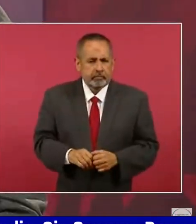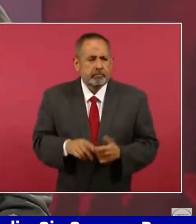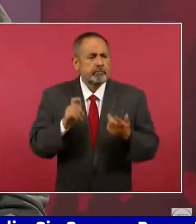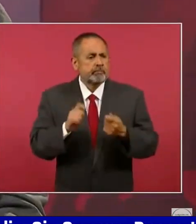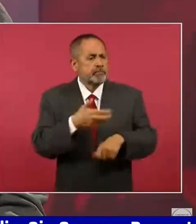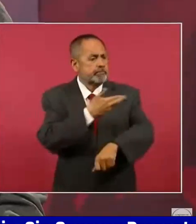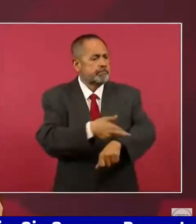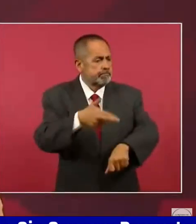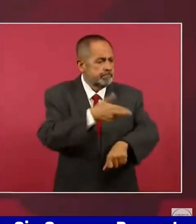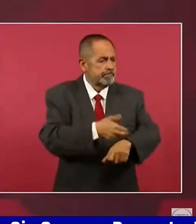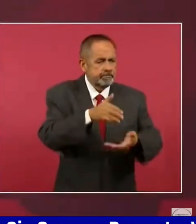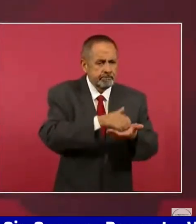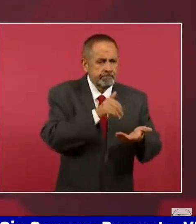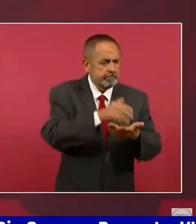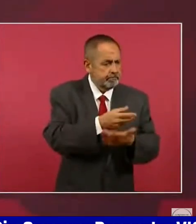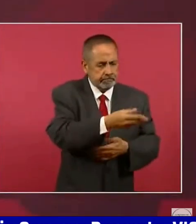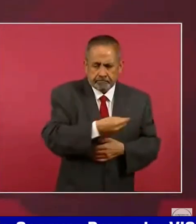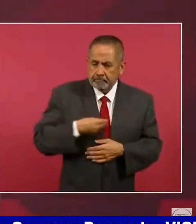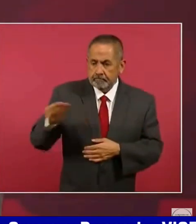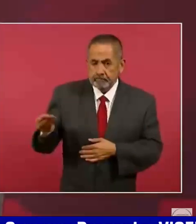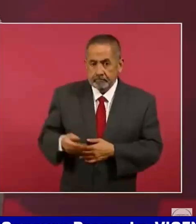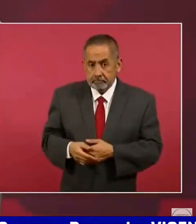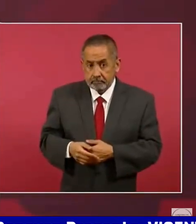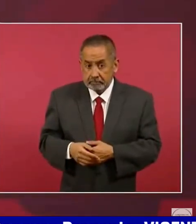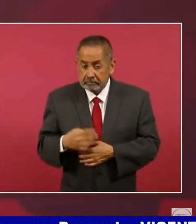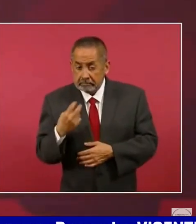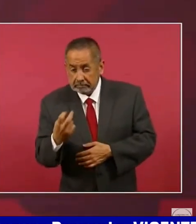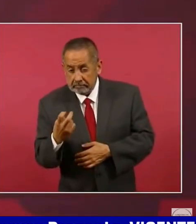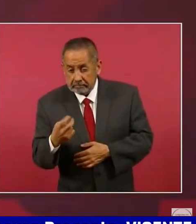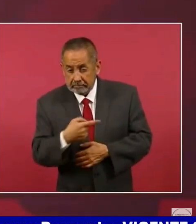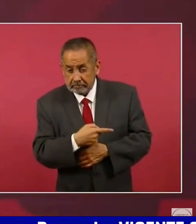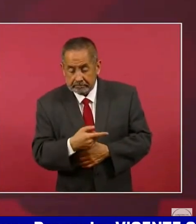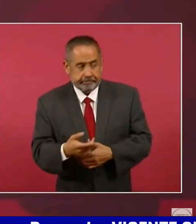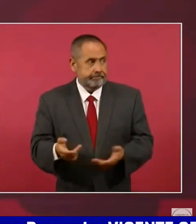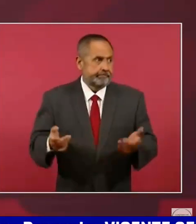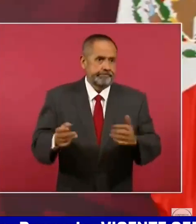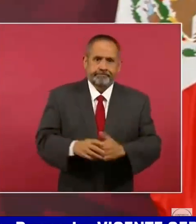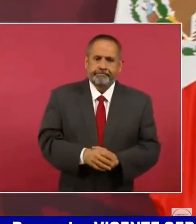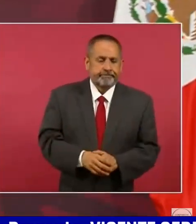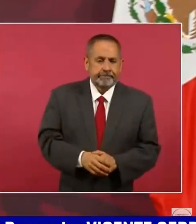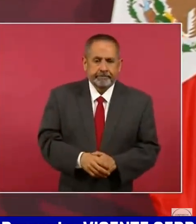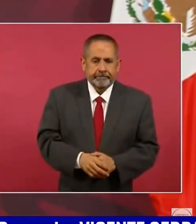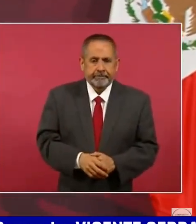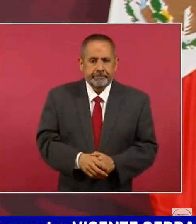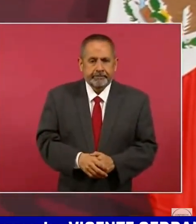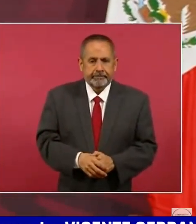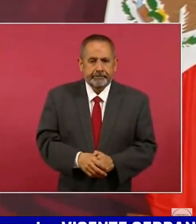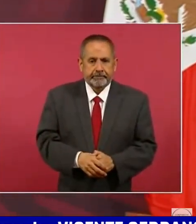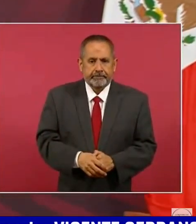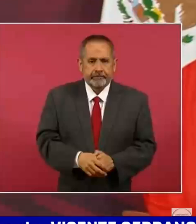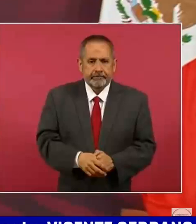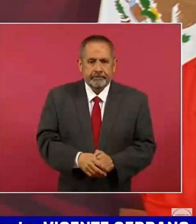trámite. Pues eso es la